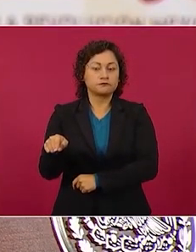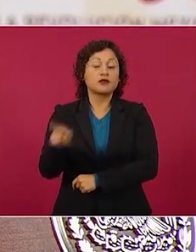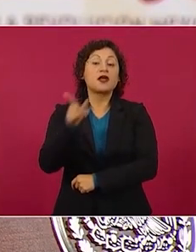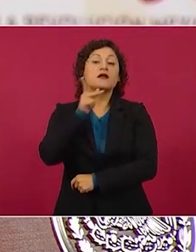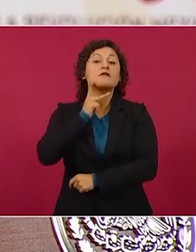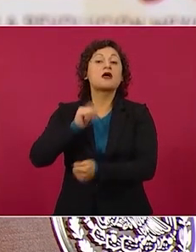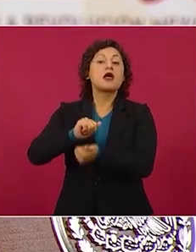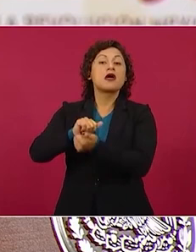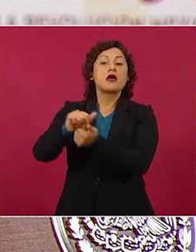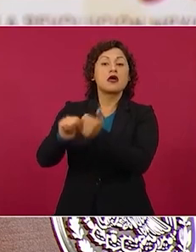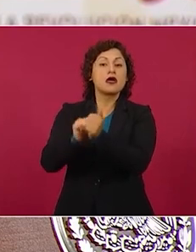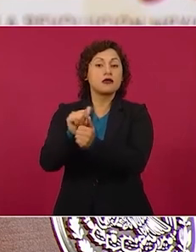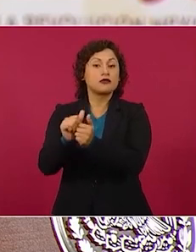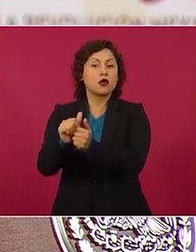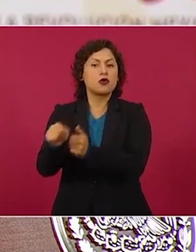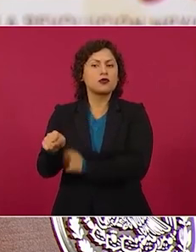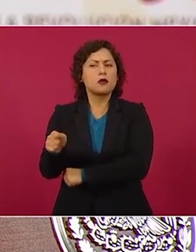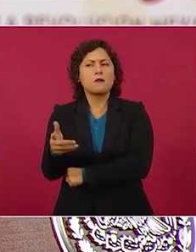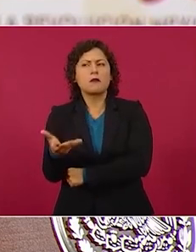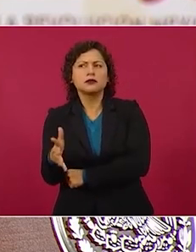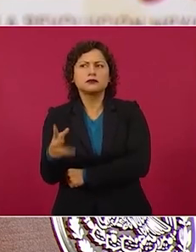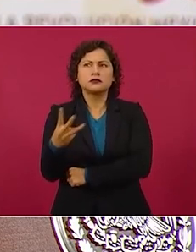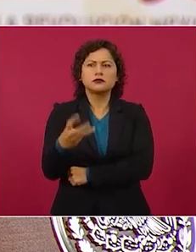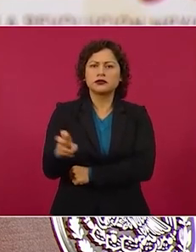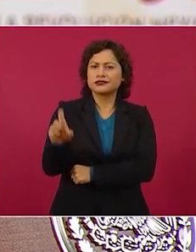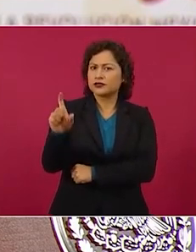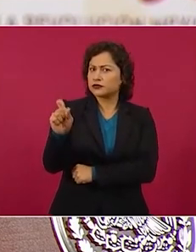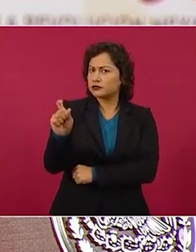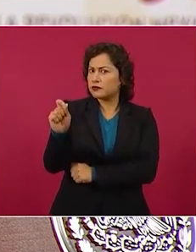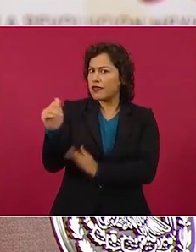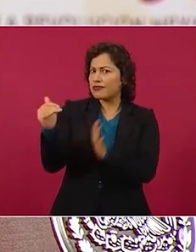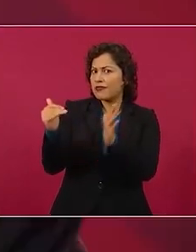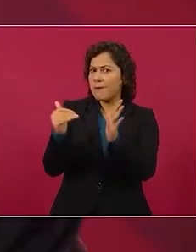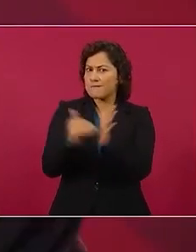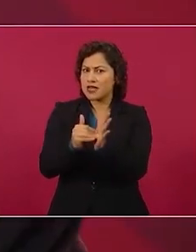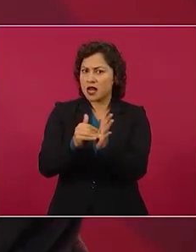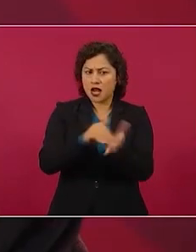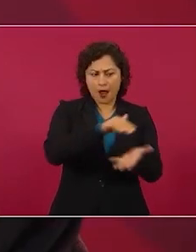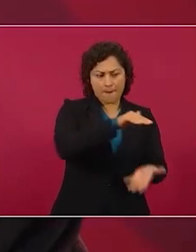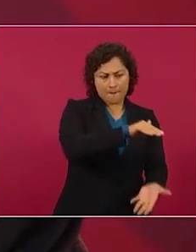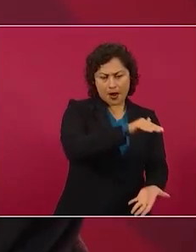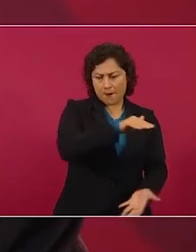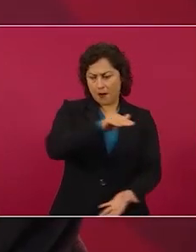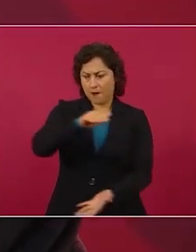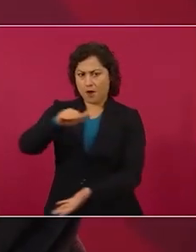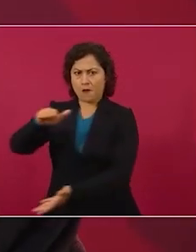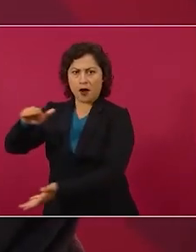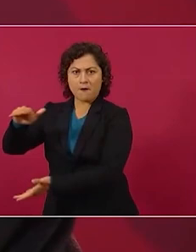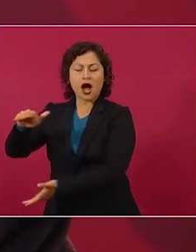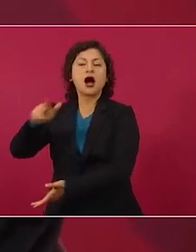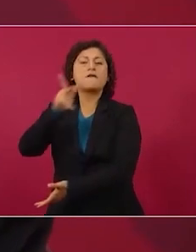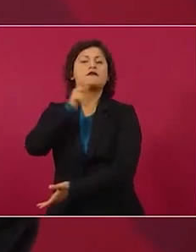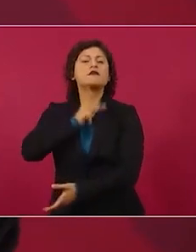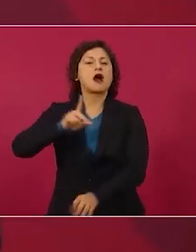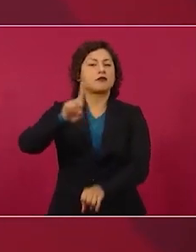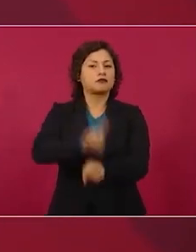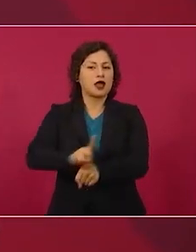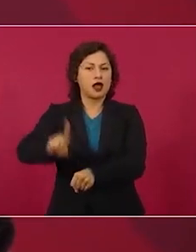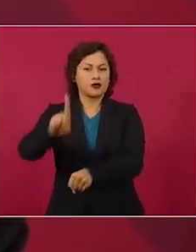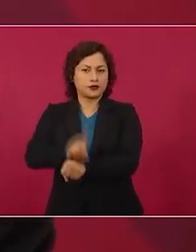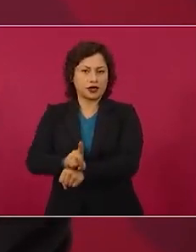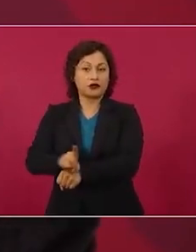320 mil barriles diarios, se obtienen nada más de